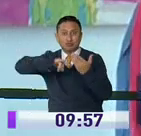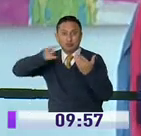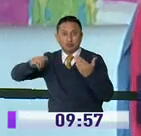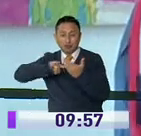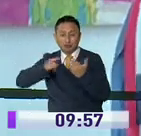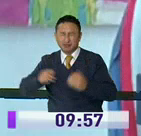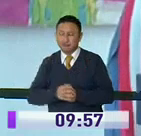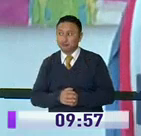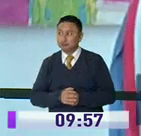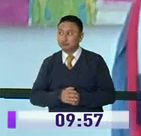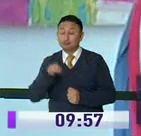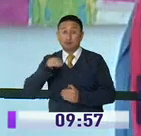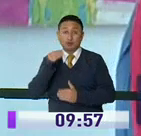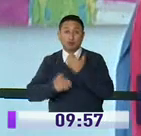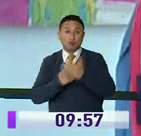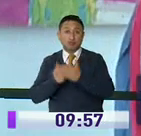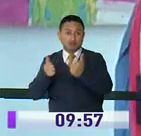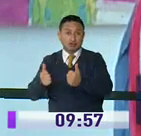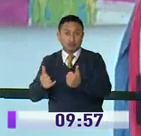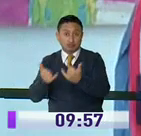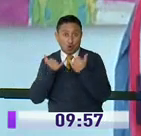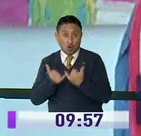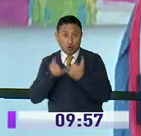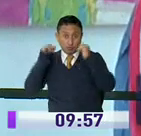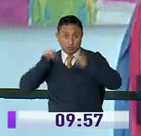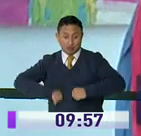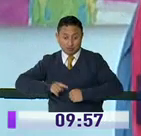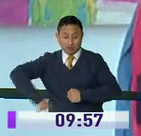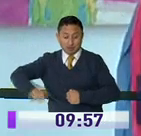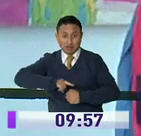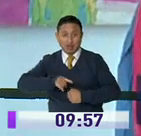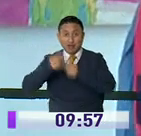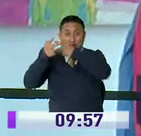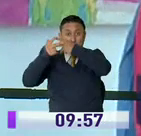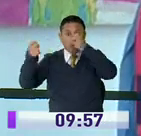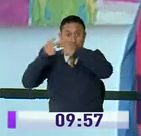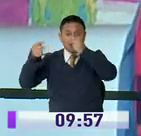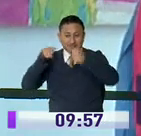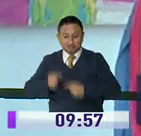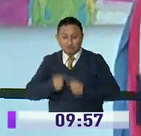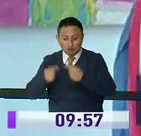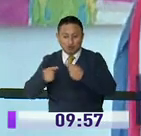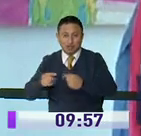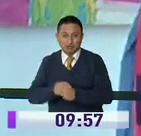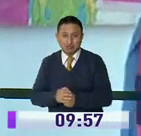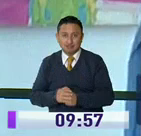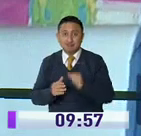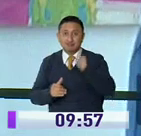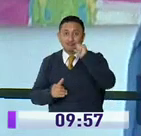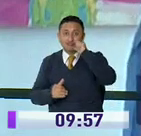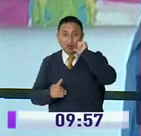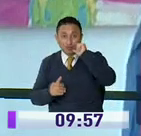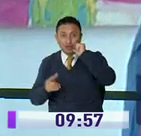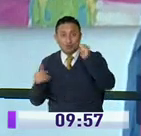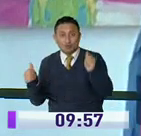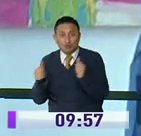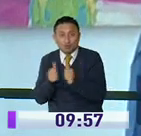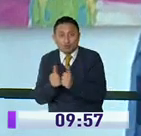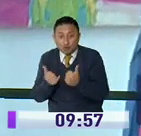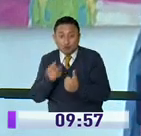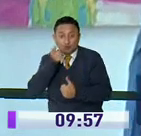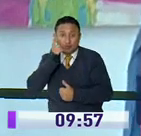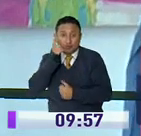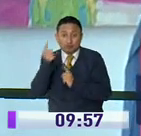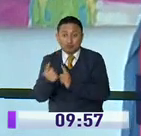mundo tecnológico, lo están haciendo y ahora podemos tener nuestras videollamadas diarias. Almorzamos juntos, hoy